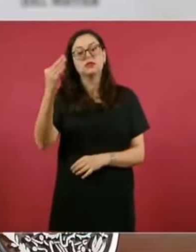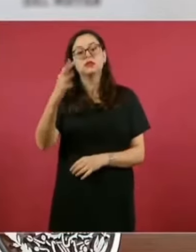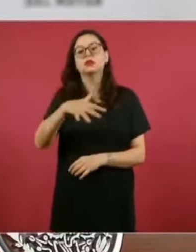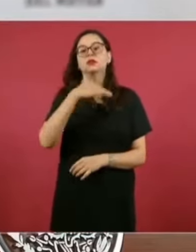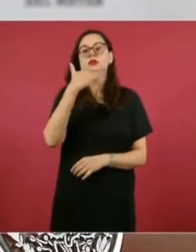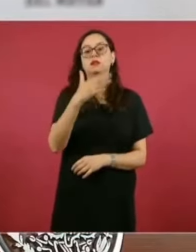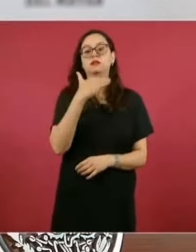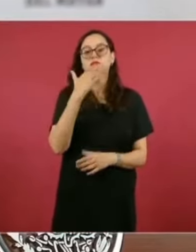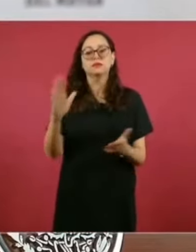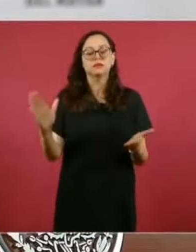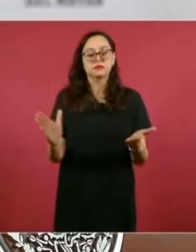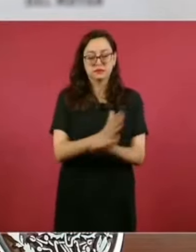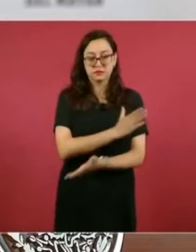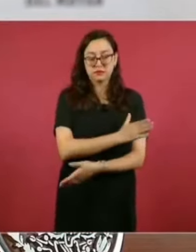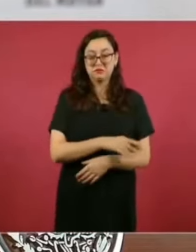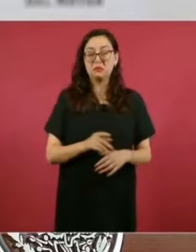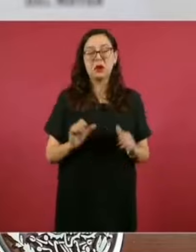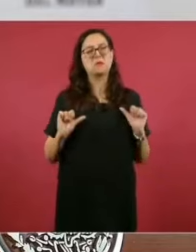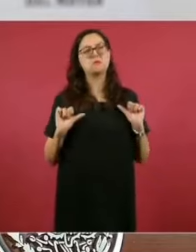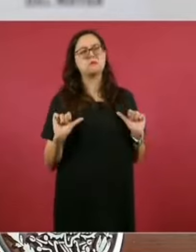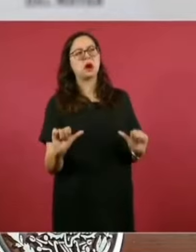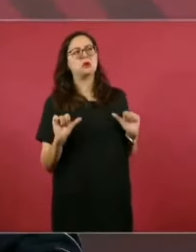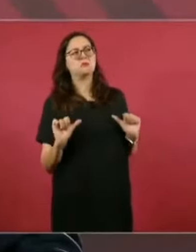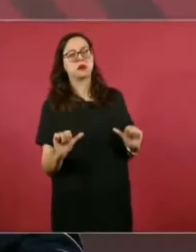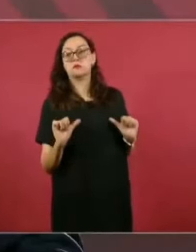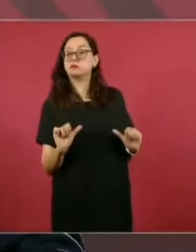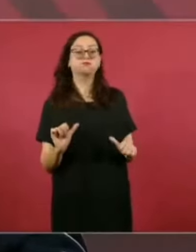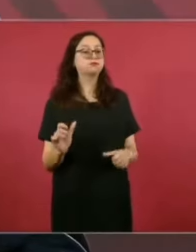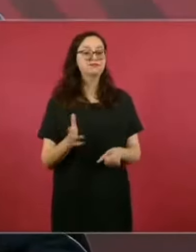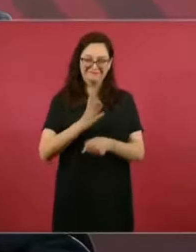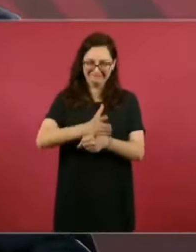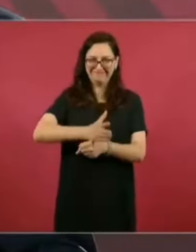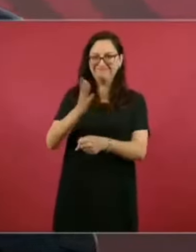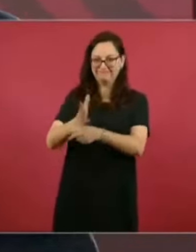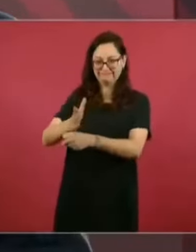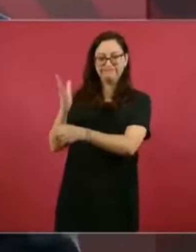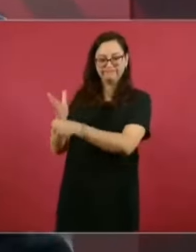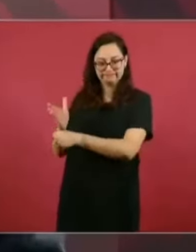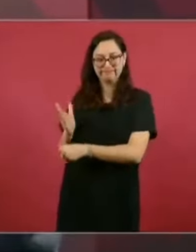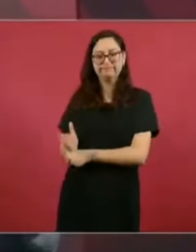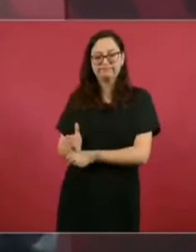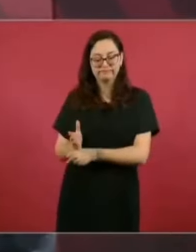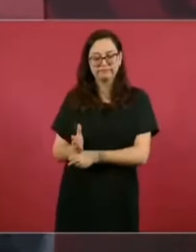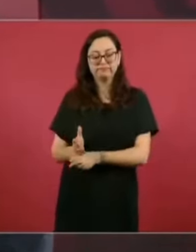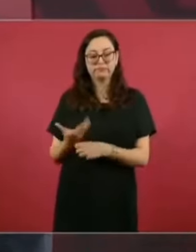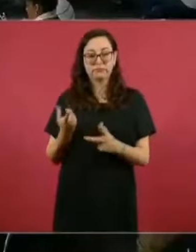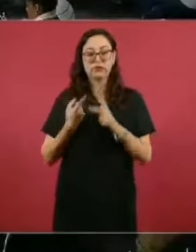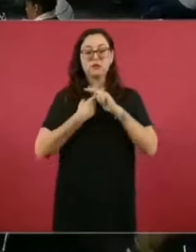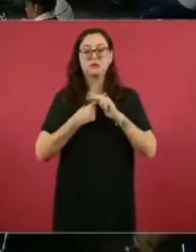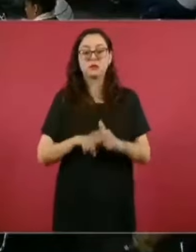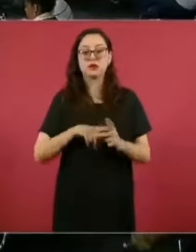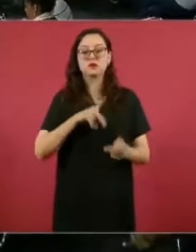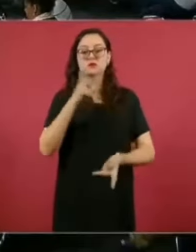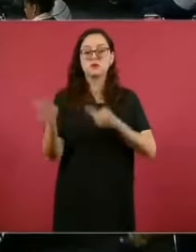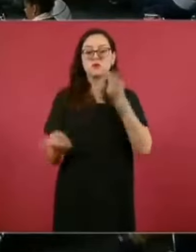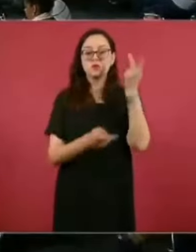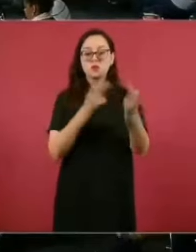ni corrupción ni impunidad. Entonces, vamos a abrir para preguntas y respuestas. Gracias.